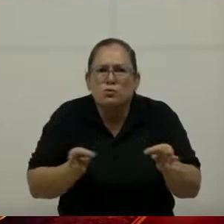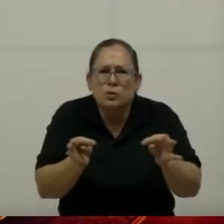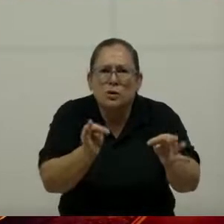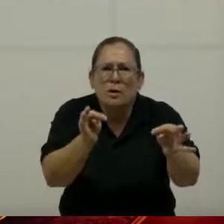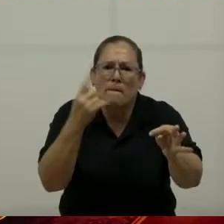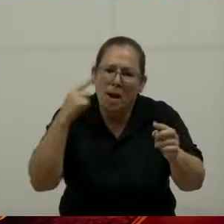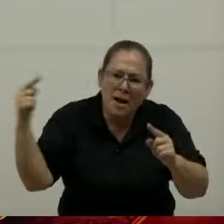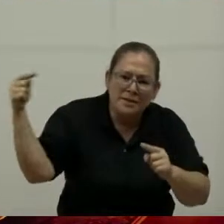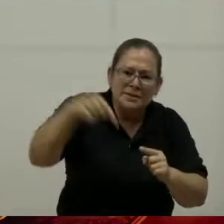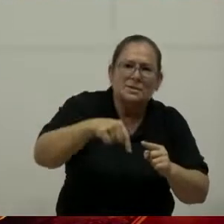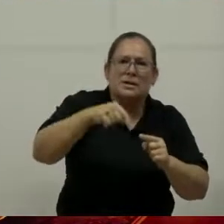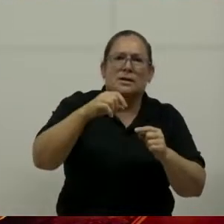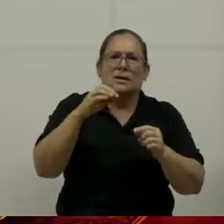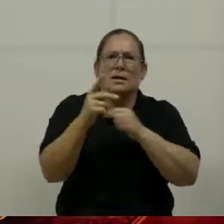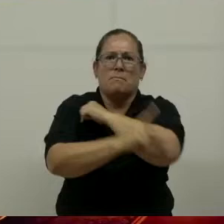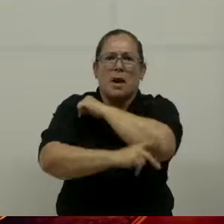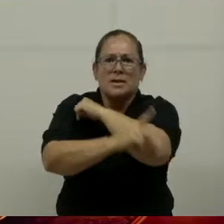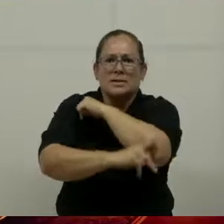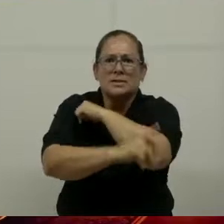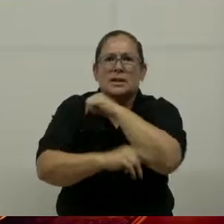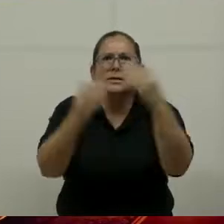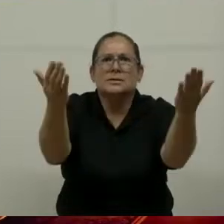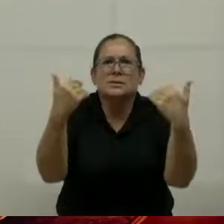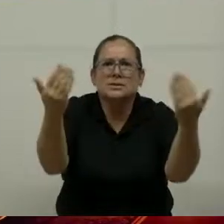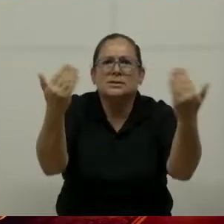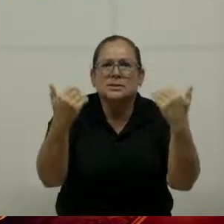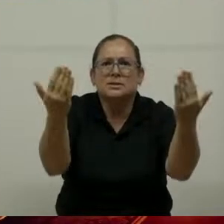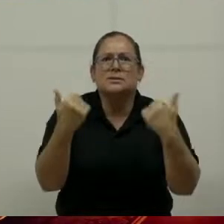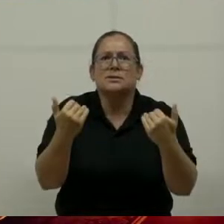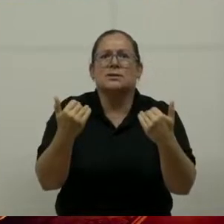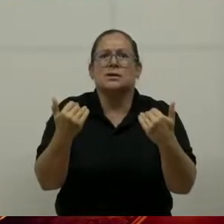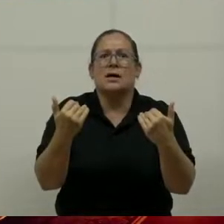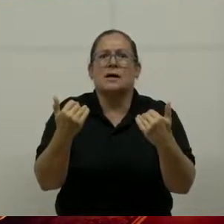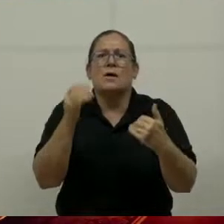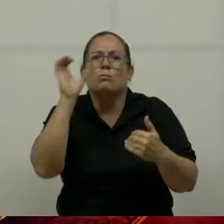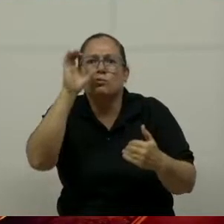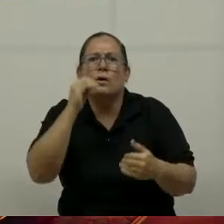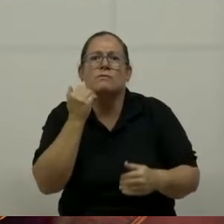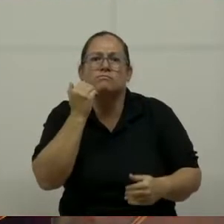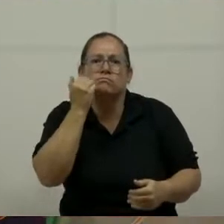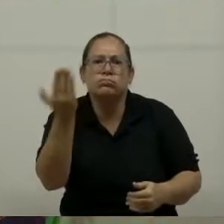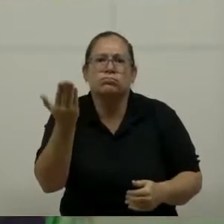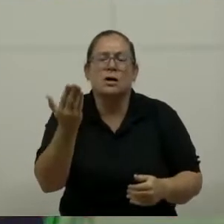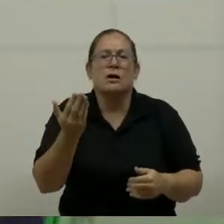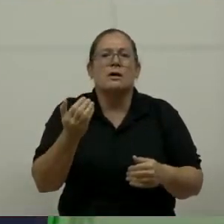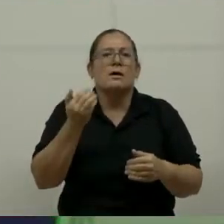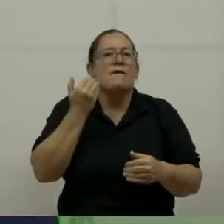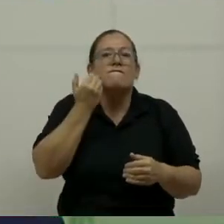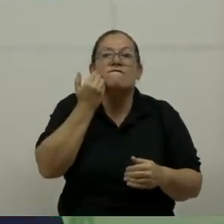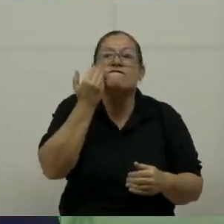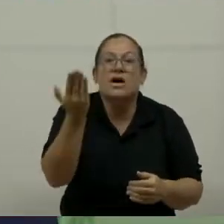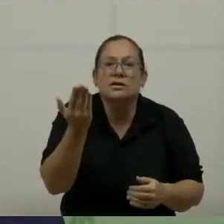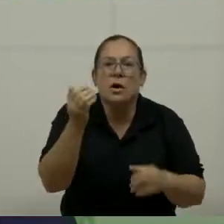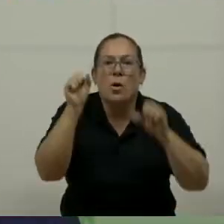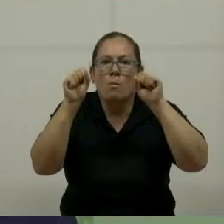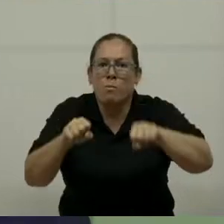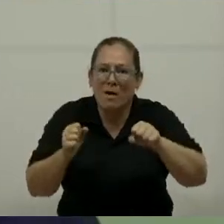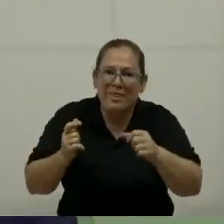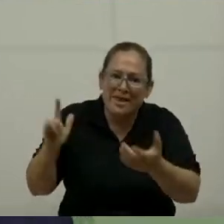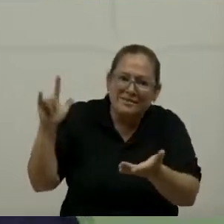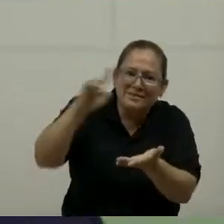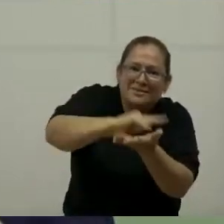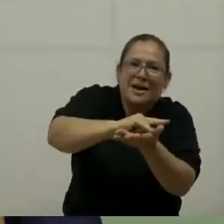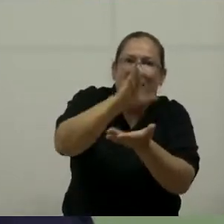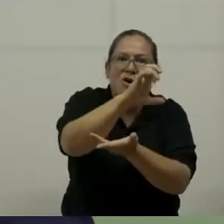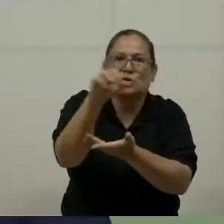país. La atracción de turistas, entonces, basada en esa facilidad de conexión que muy fácilmente pueden llegar a Costa Rica.